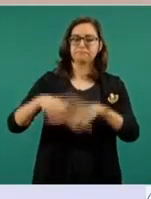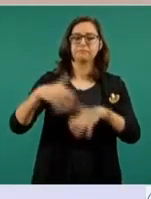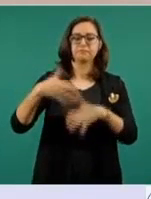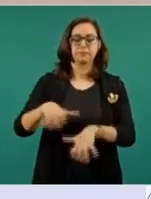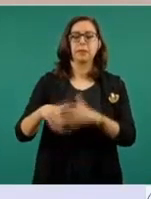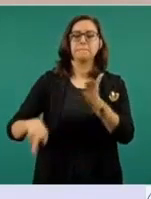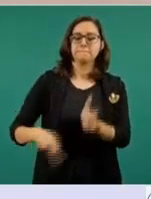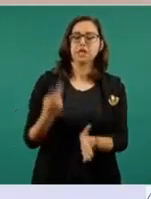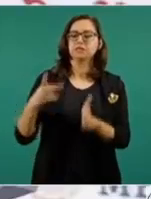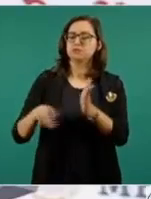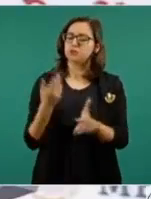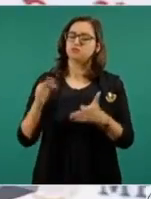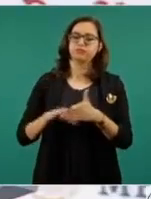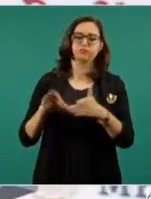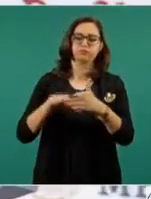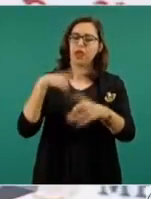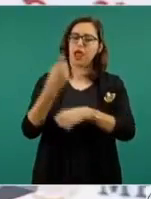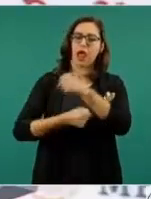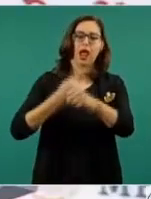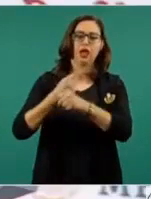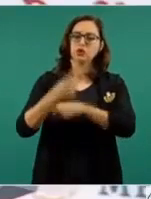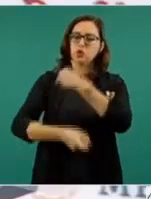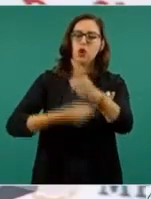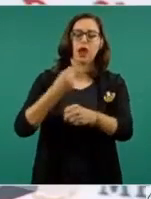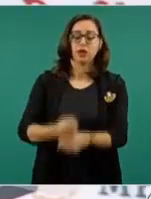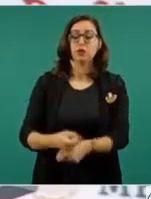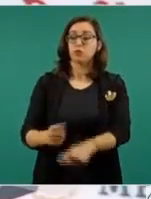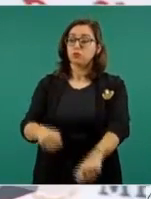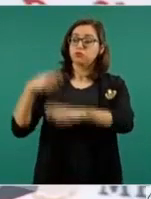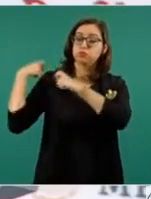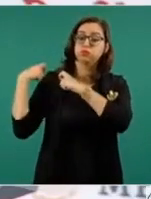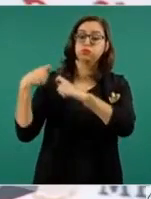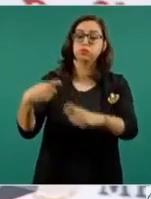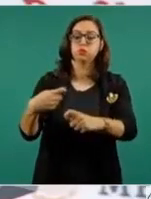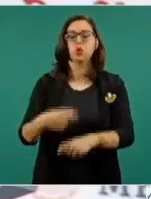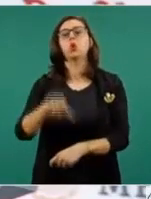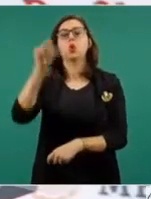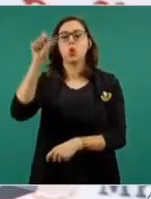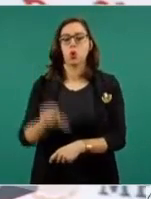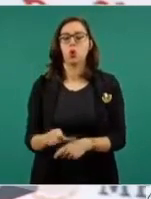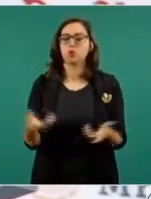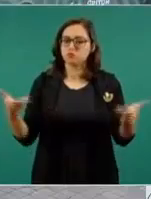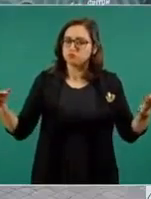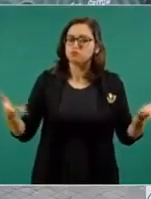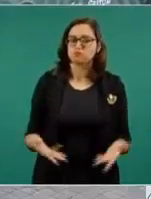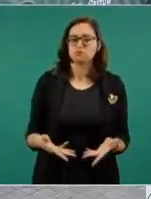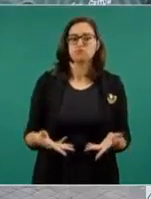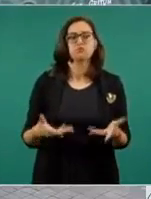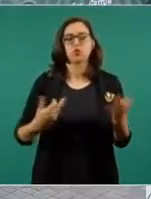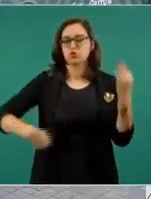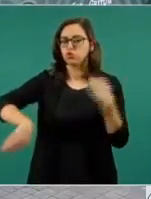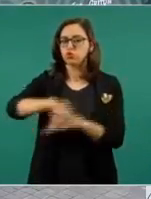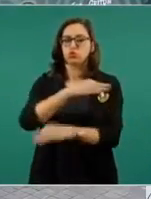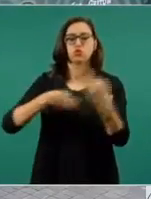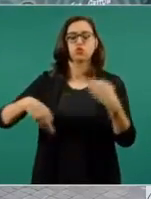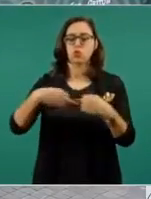ininterrumpida. Siguiendo esa tradición, esta mañana, señor presidente, los integrantes